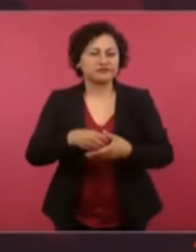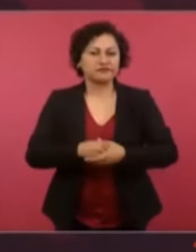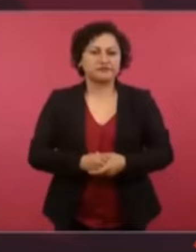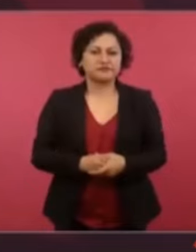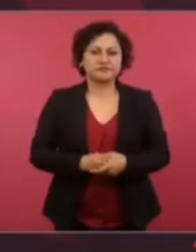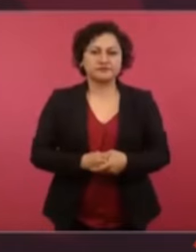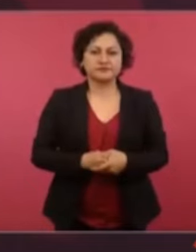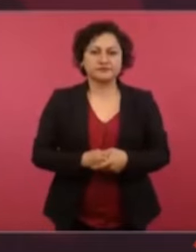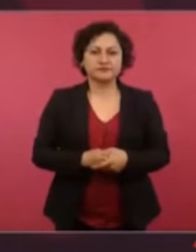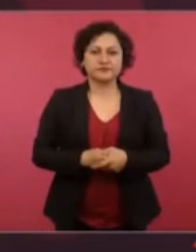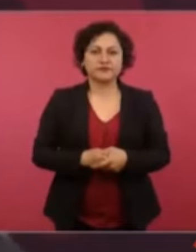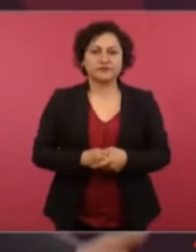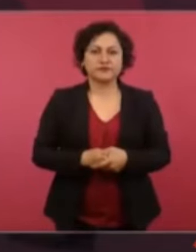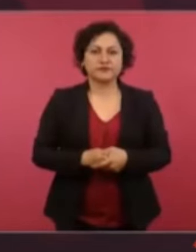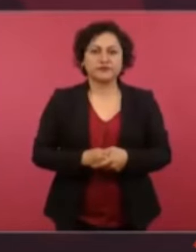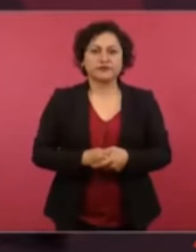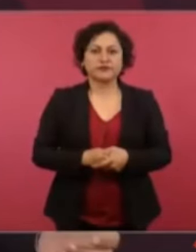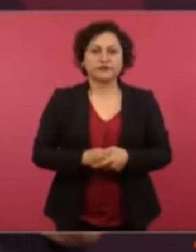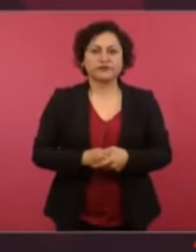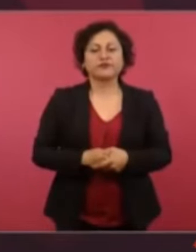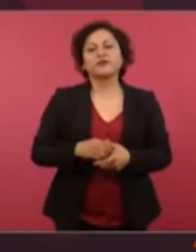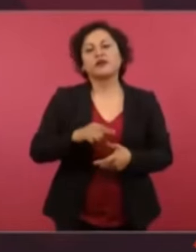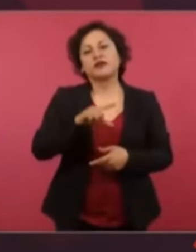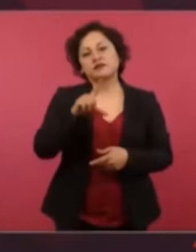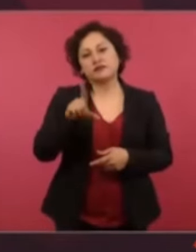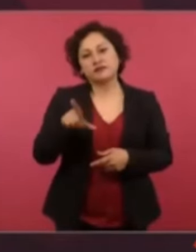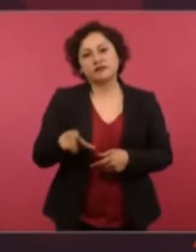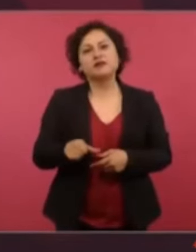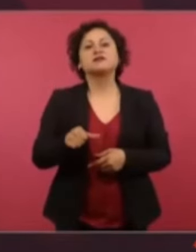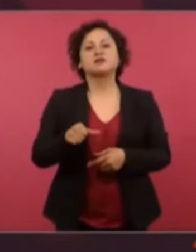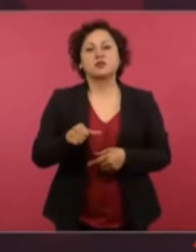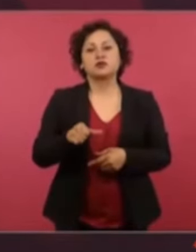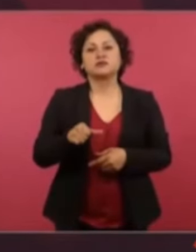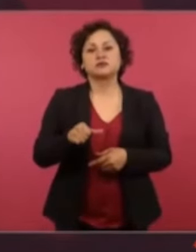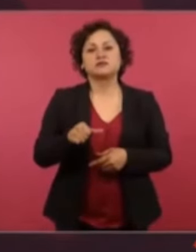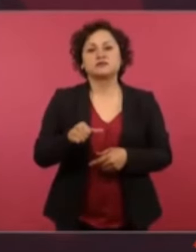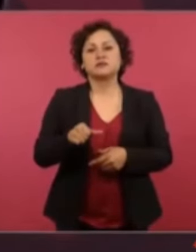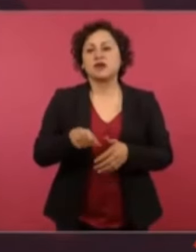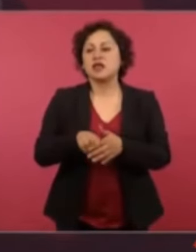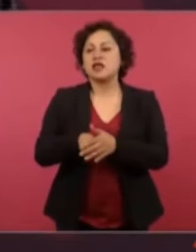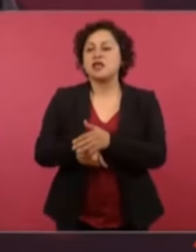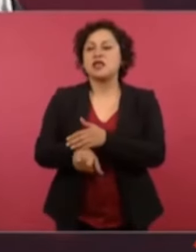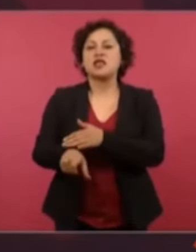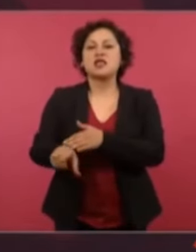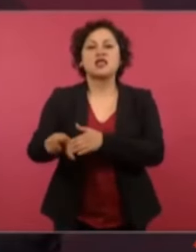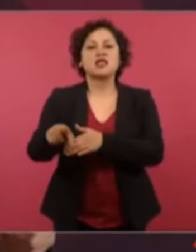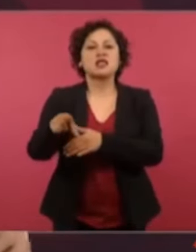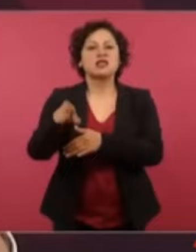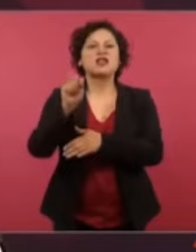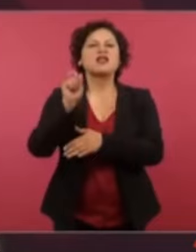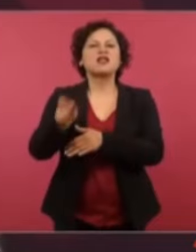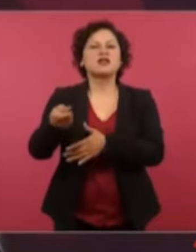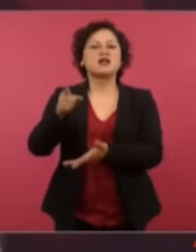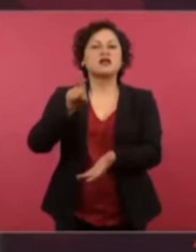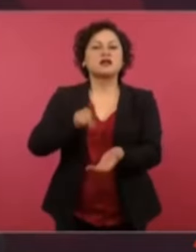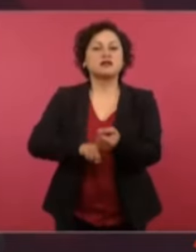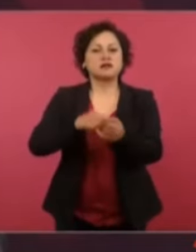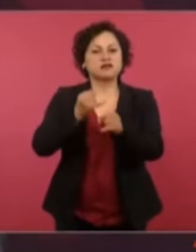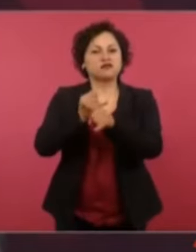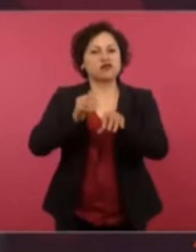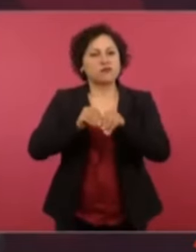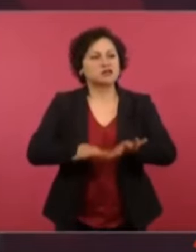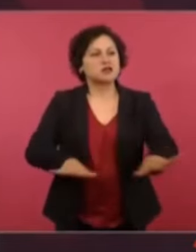y echar a andar campañas en medios de